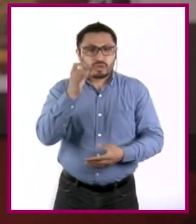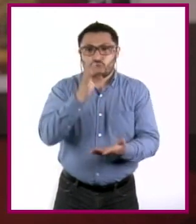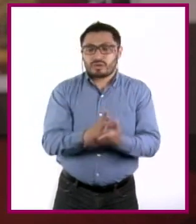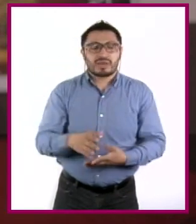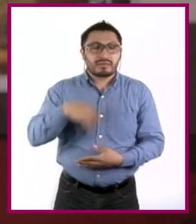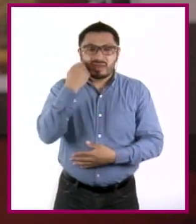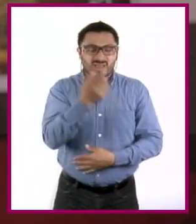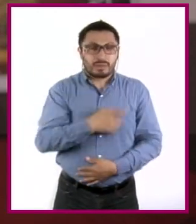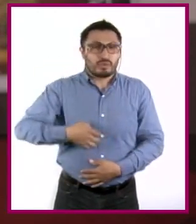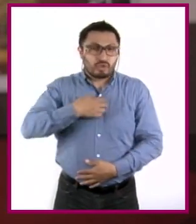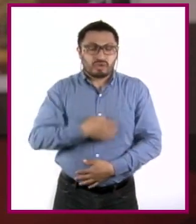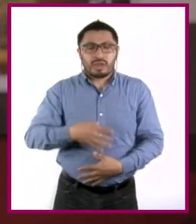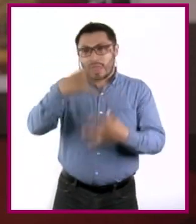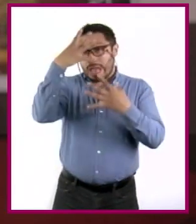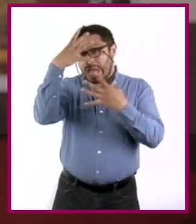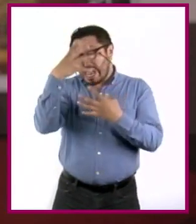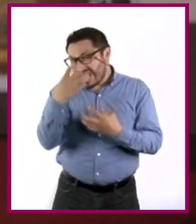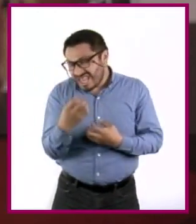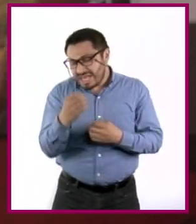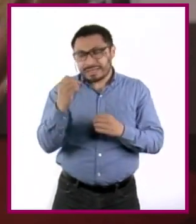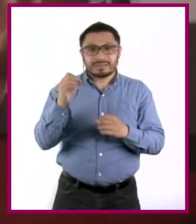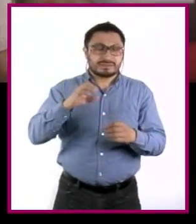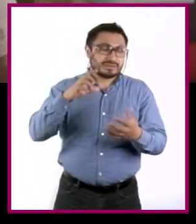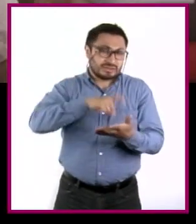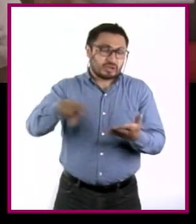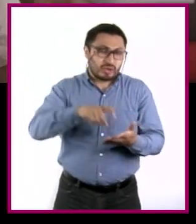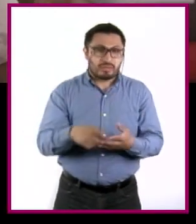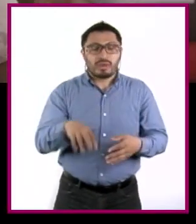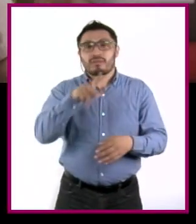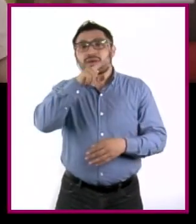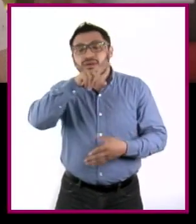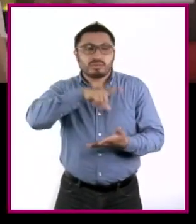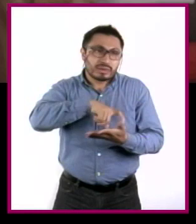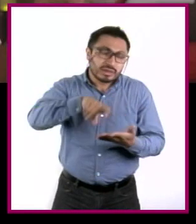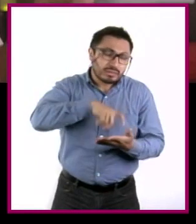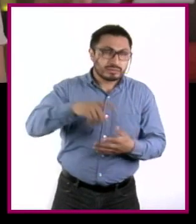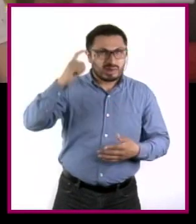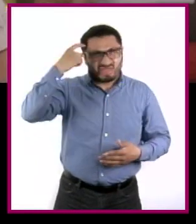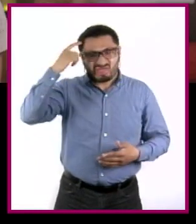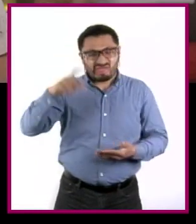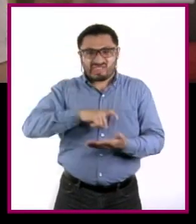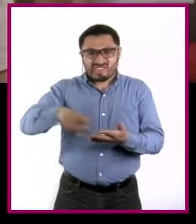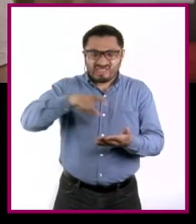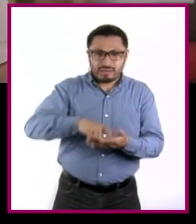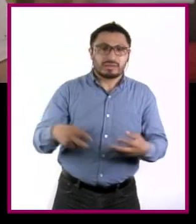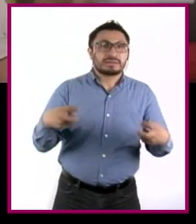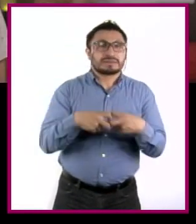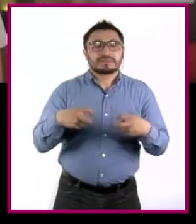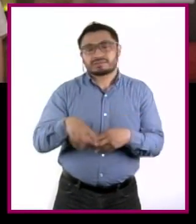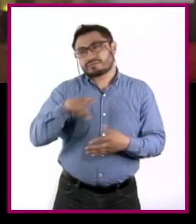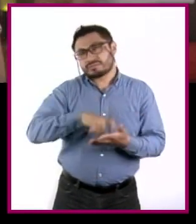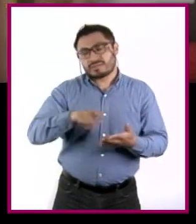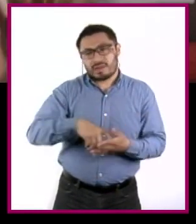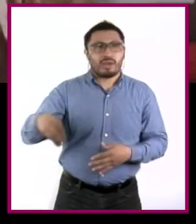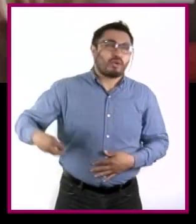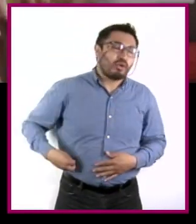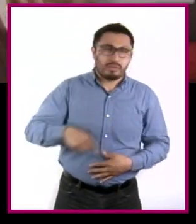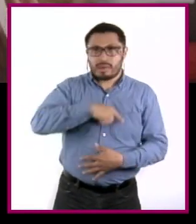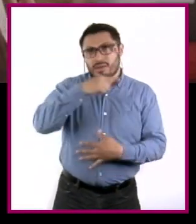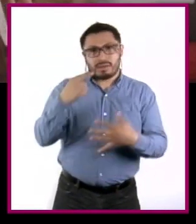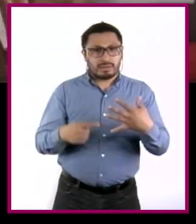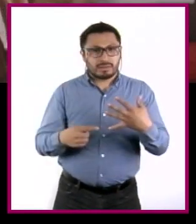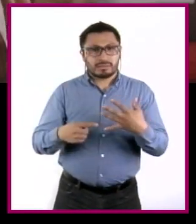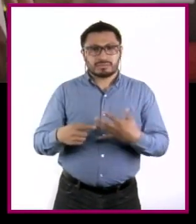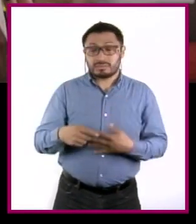estar tristes, por estar ansiosos o preocupados, por enojo, estrés, culpa... Espera,